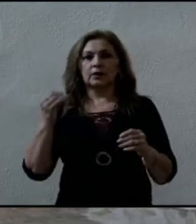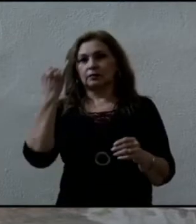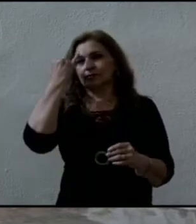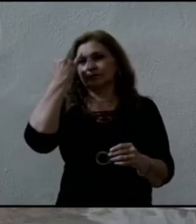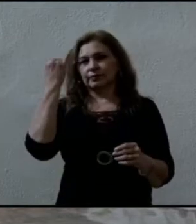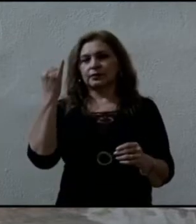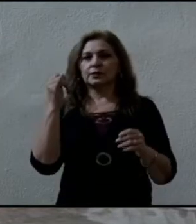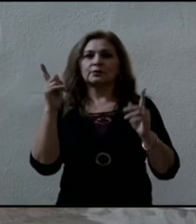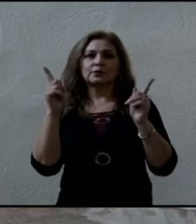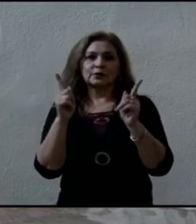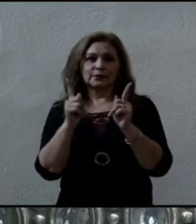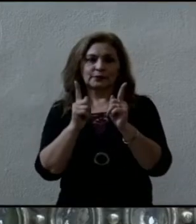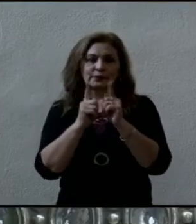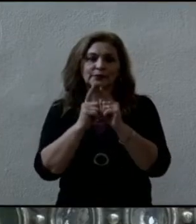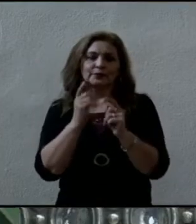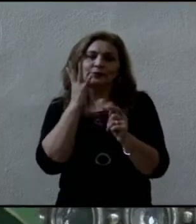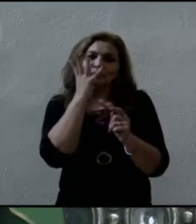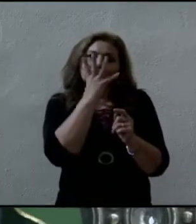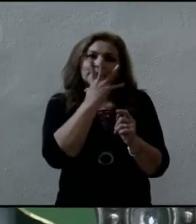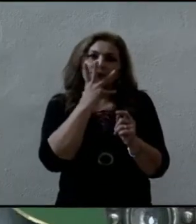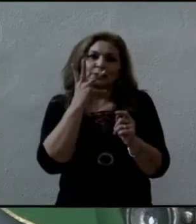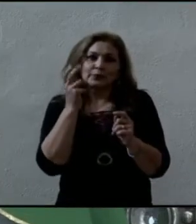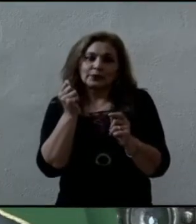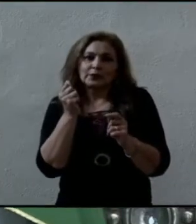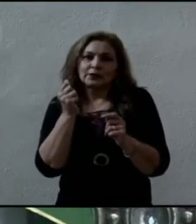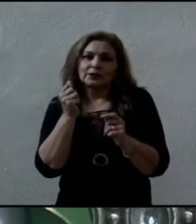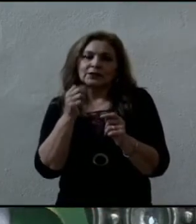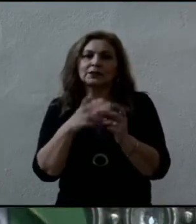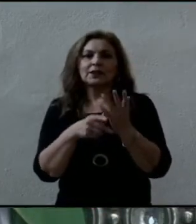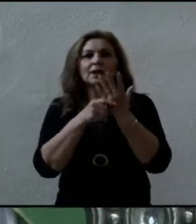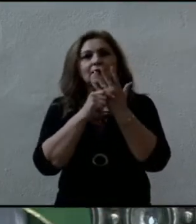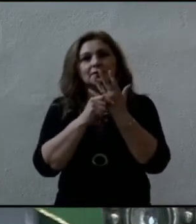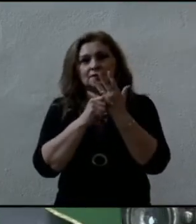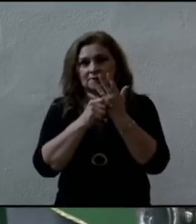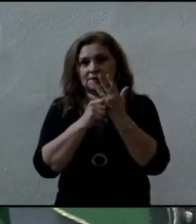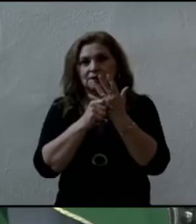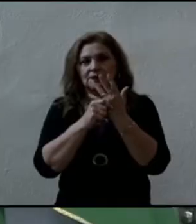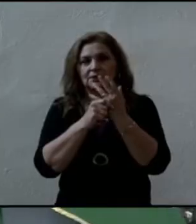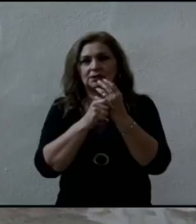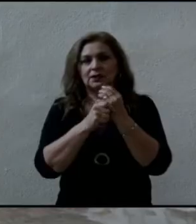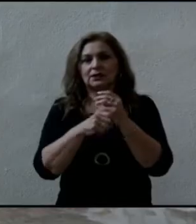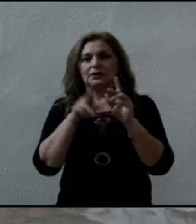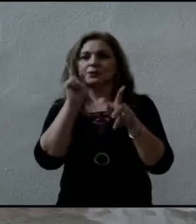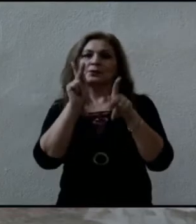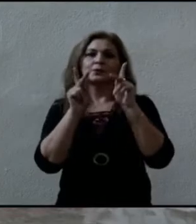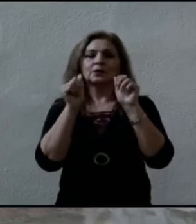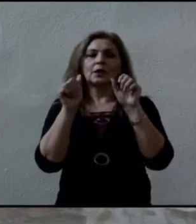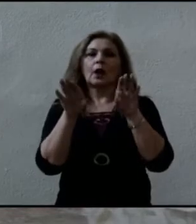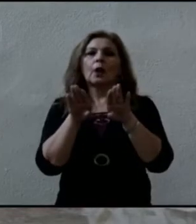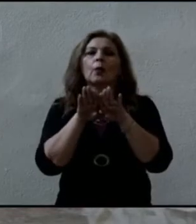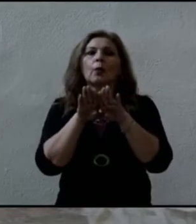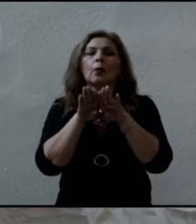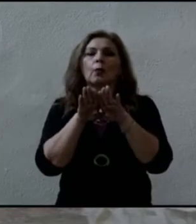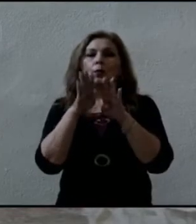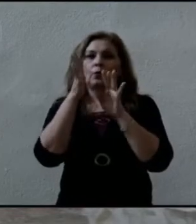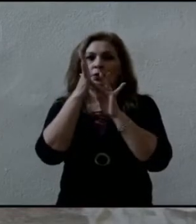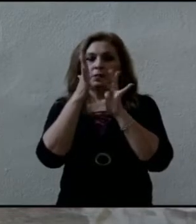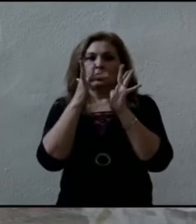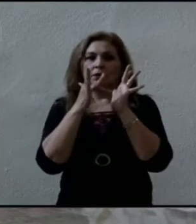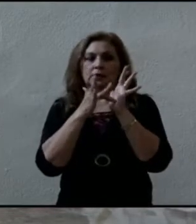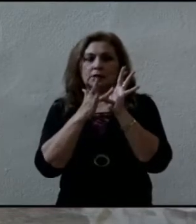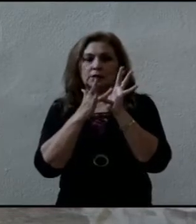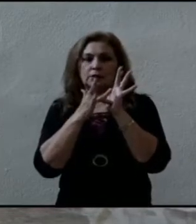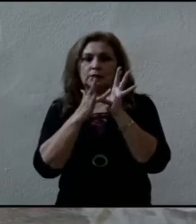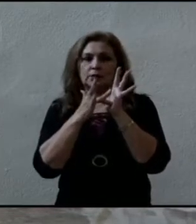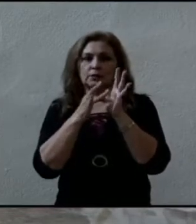muy densa y muy bonita nos dice cómo es Jesús. Dice el Evangelio,